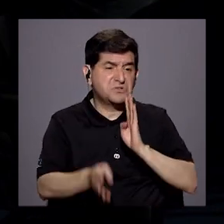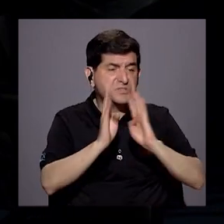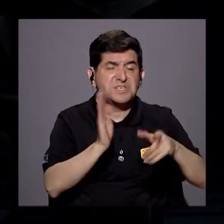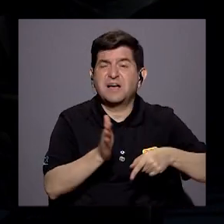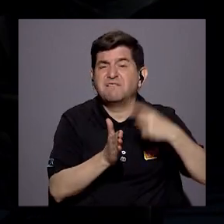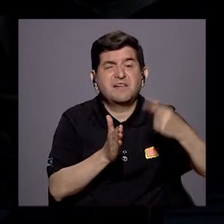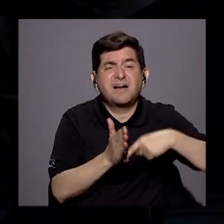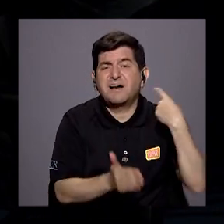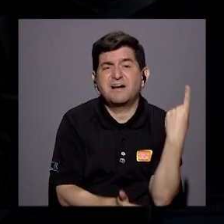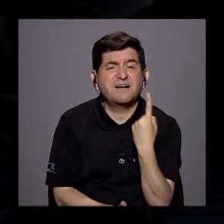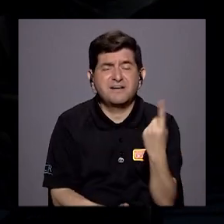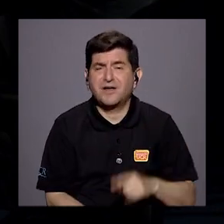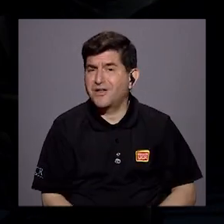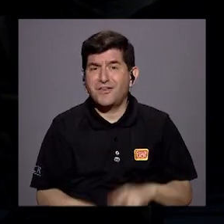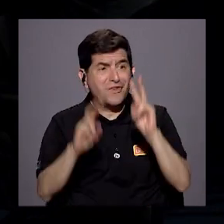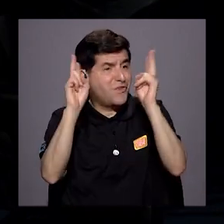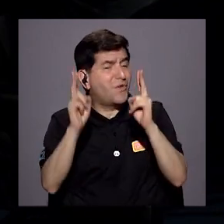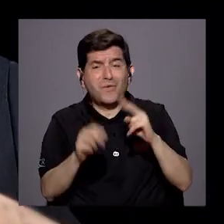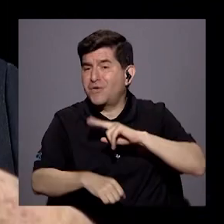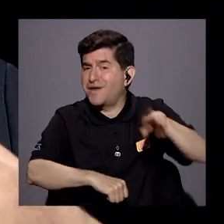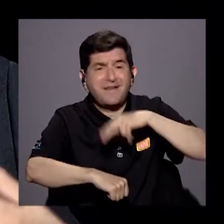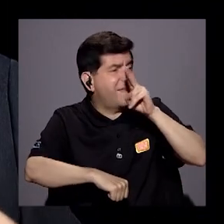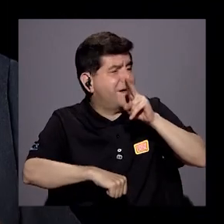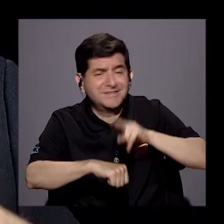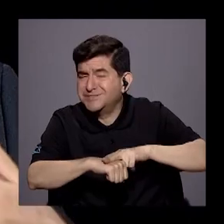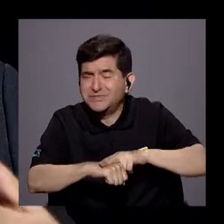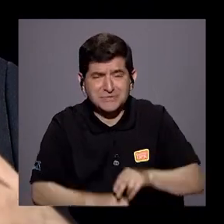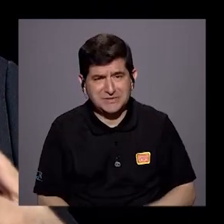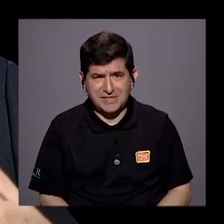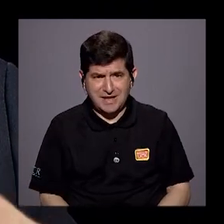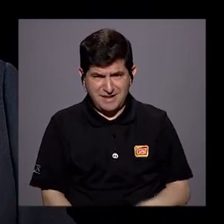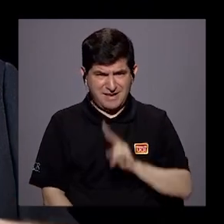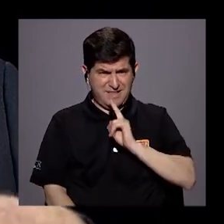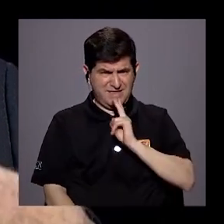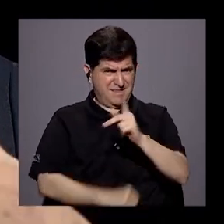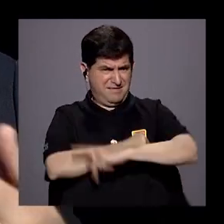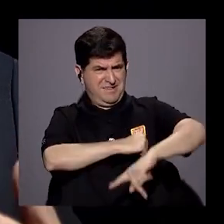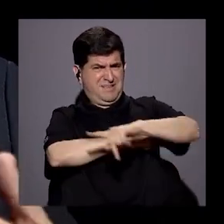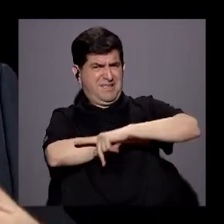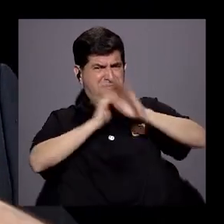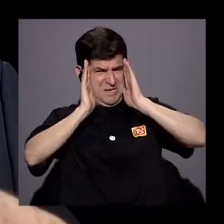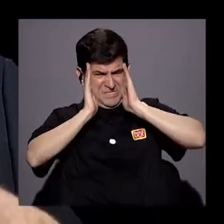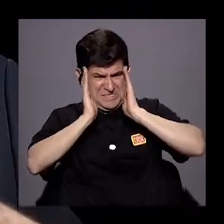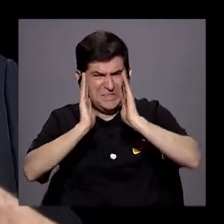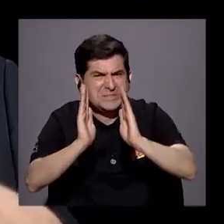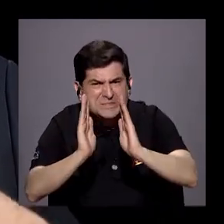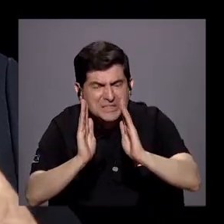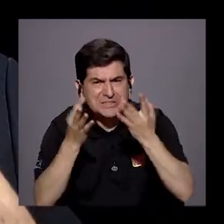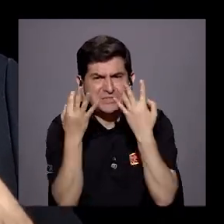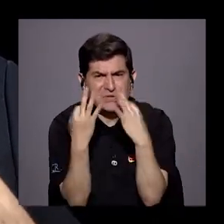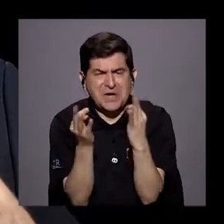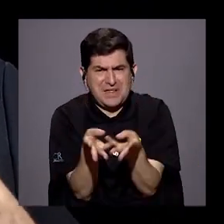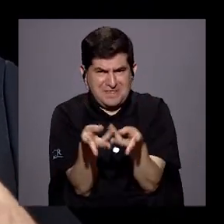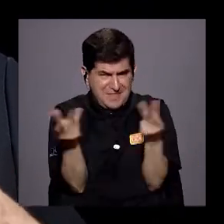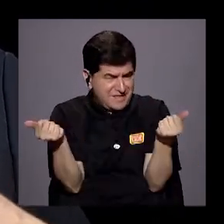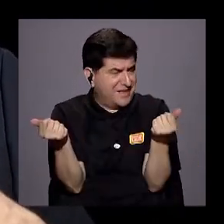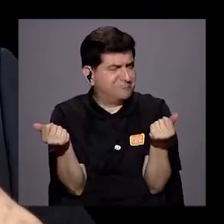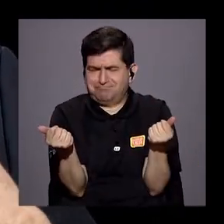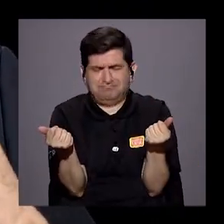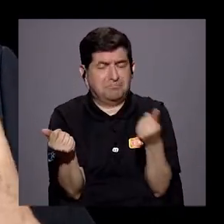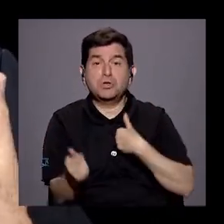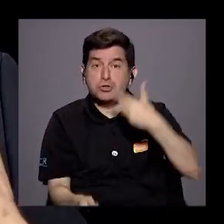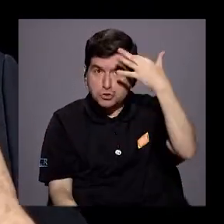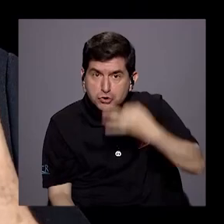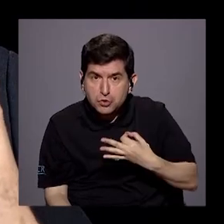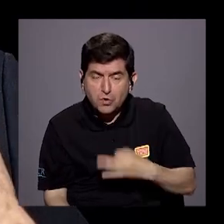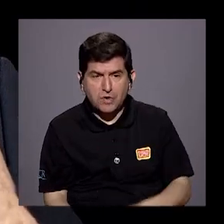circunstancialmente. No es un tema nacional en el que esté realmente el país abocado a una solución. Yo